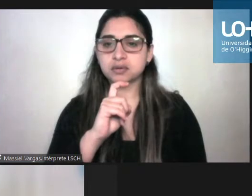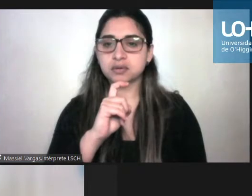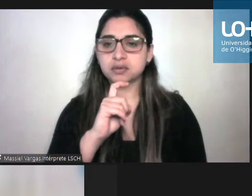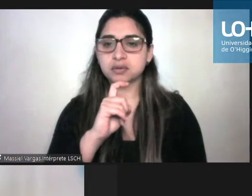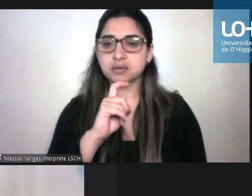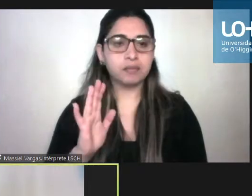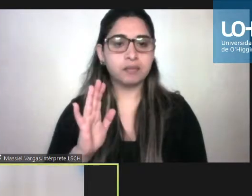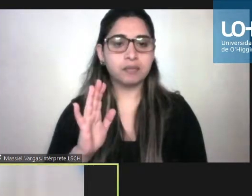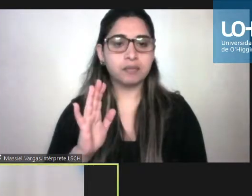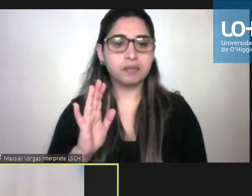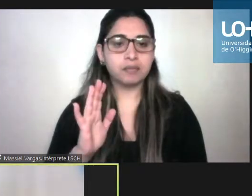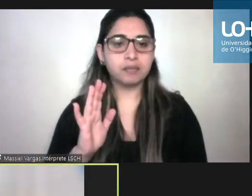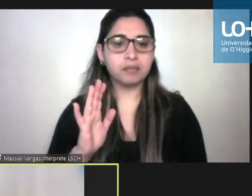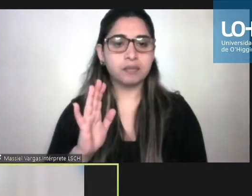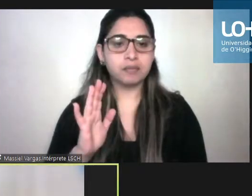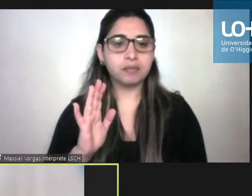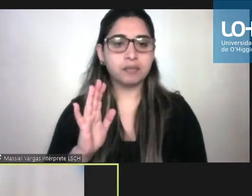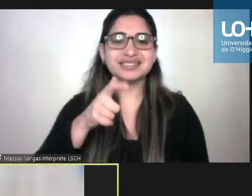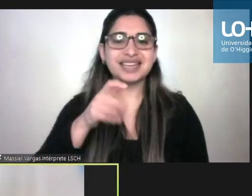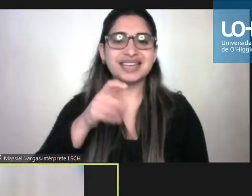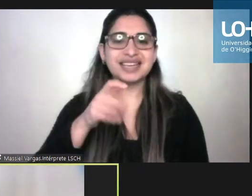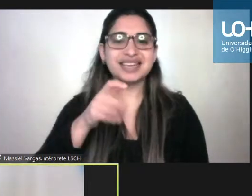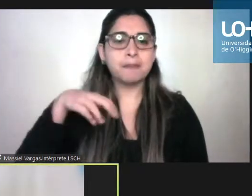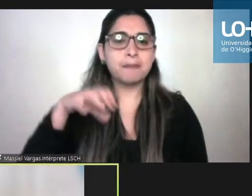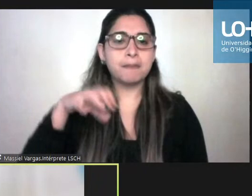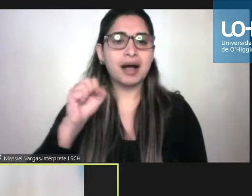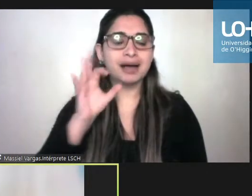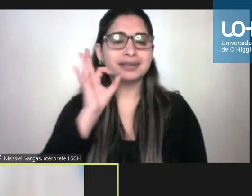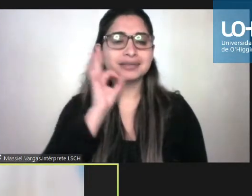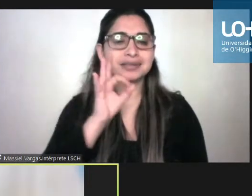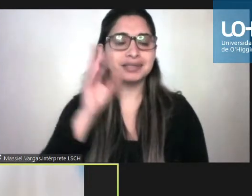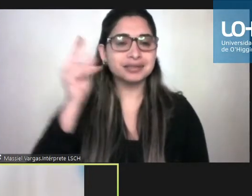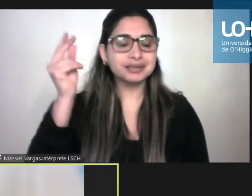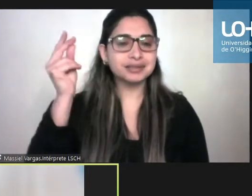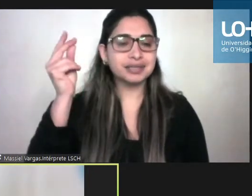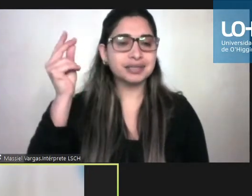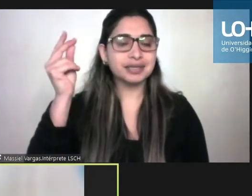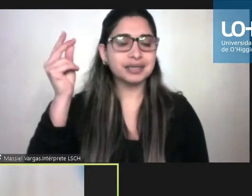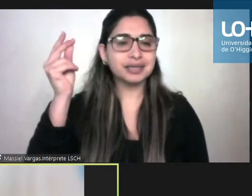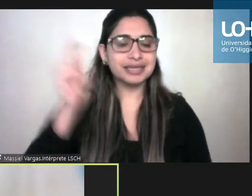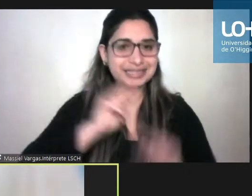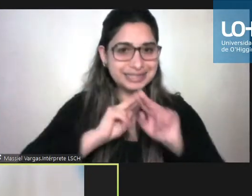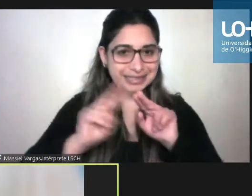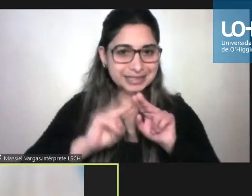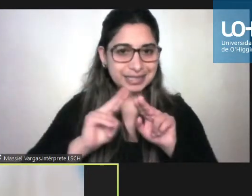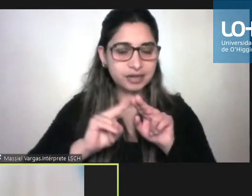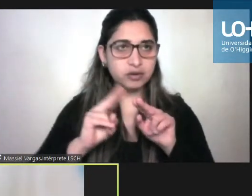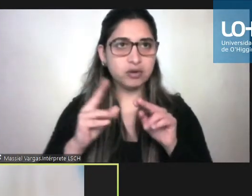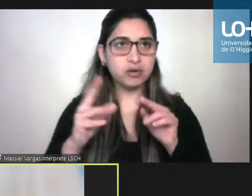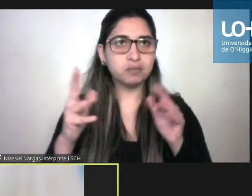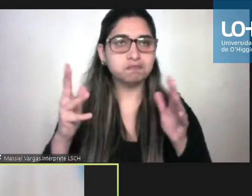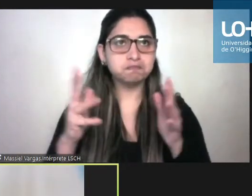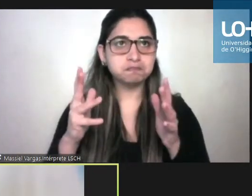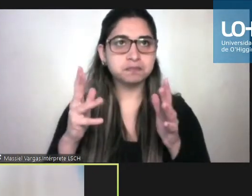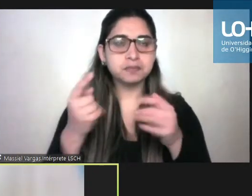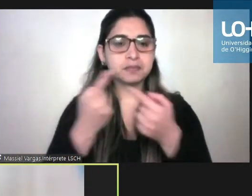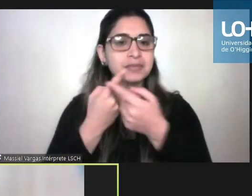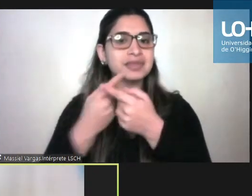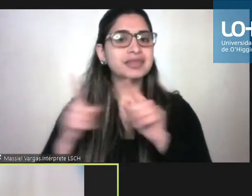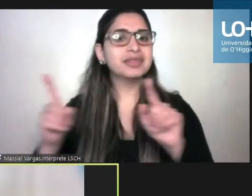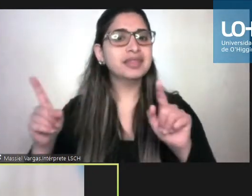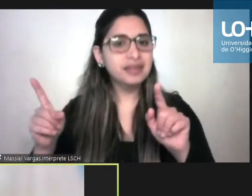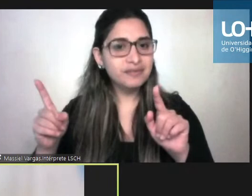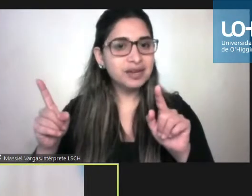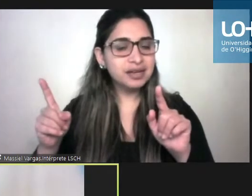bueno como dice Gemma en el chat sí efectivamente se crearon muchas muchos distintos espacios